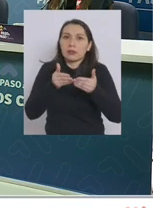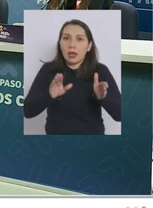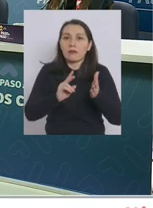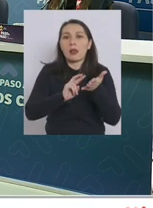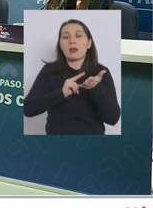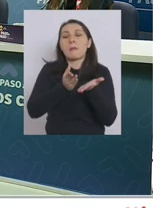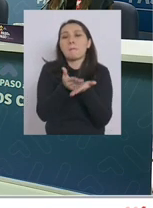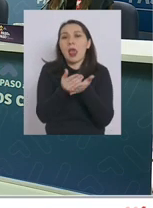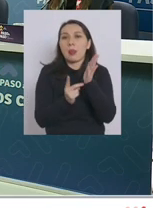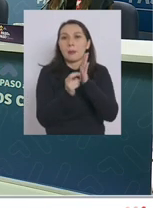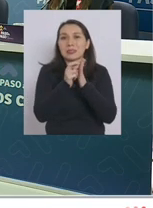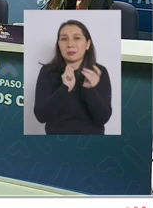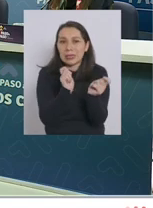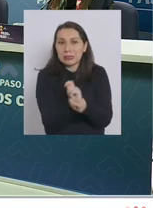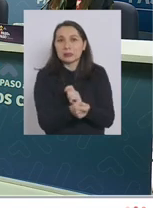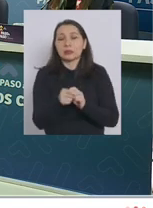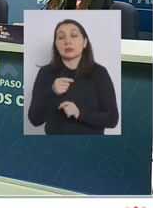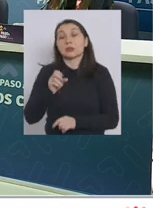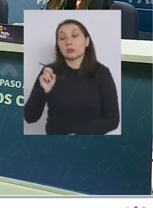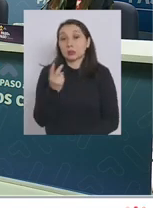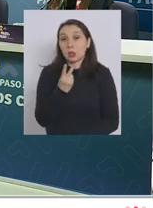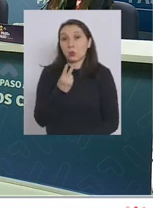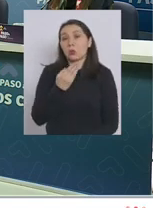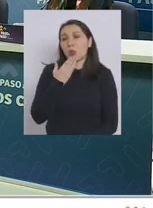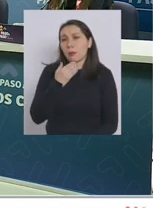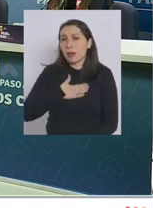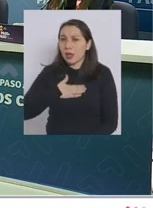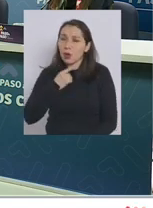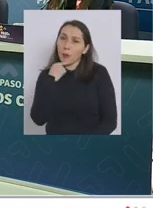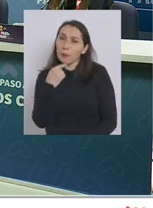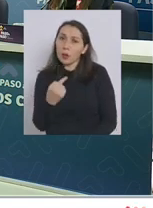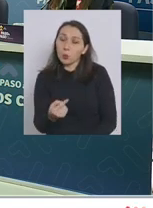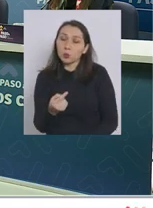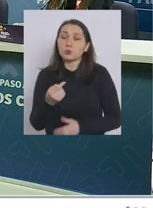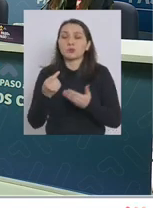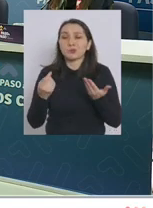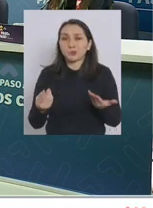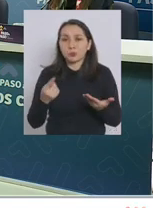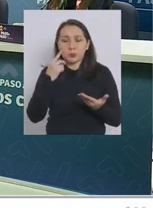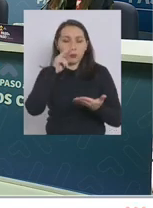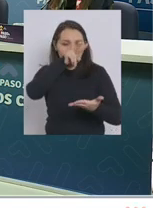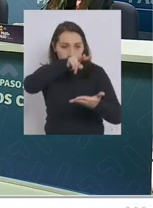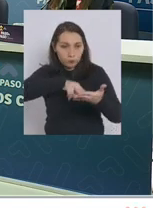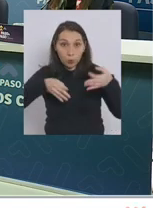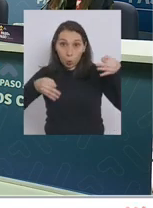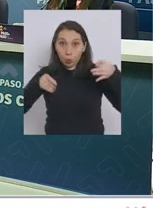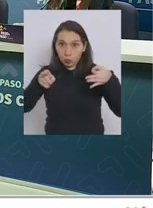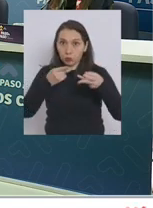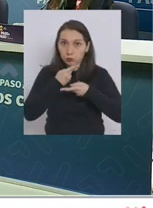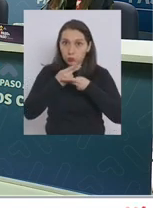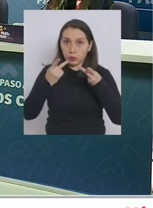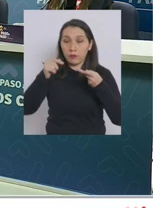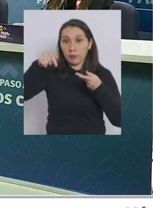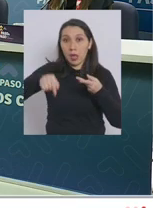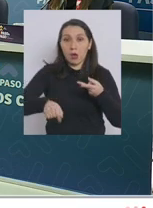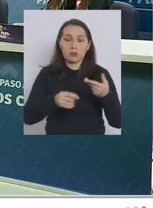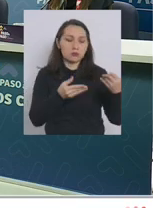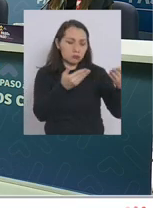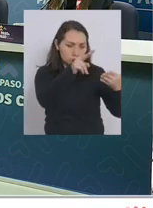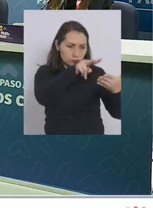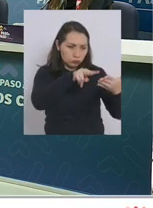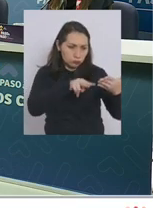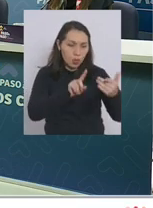el plan paso a paso y lo segundo que también le quiero preguntar es mirando ya el documento que usted dio a conocer el día de hoy